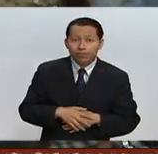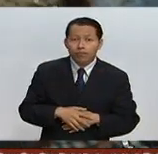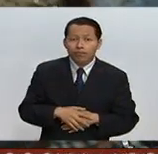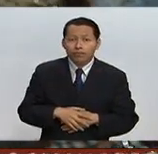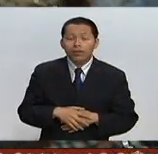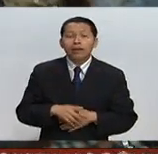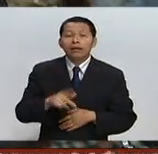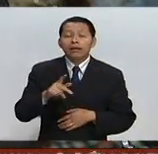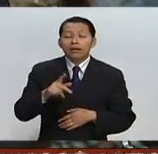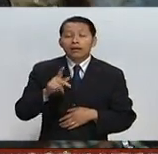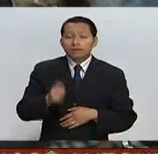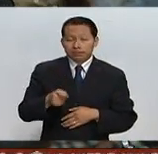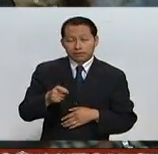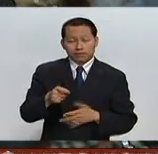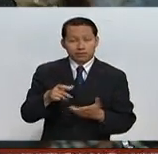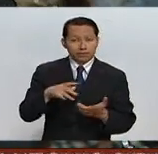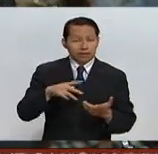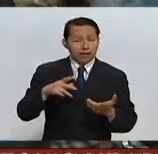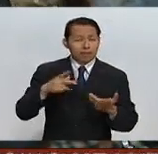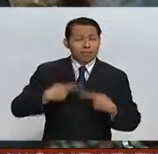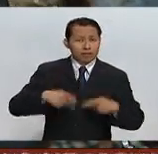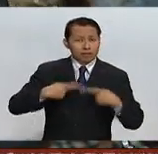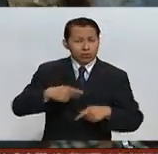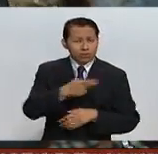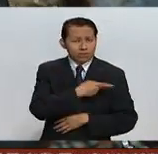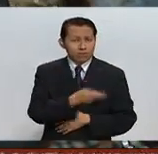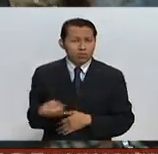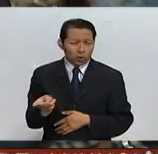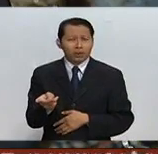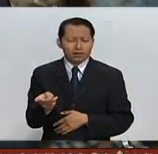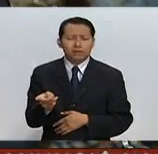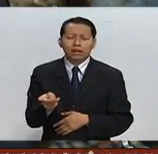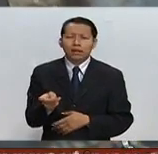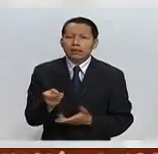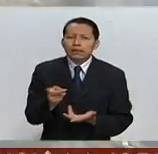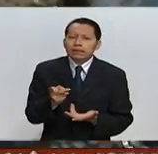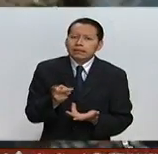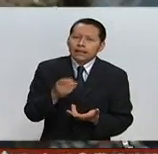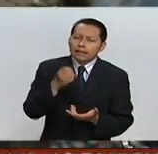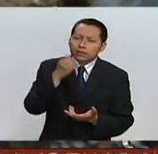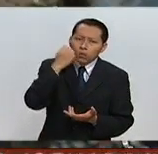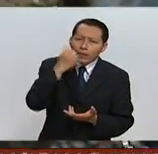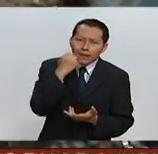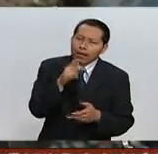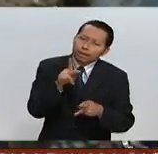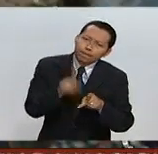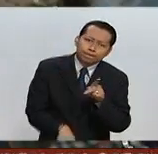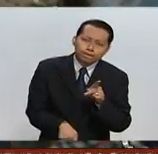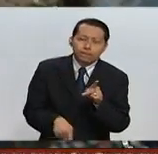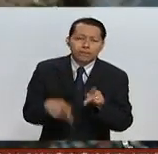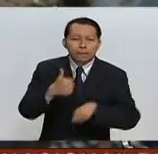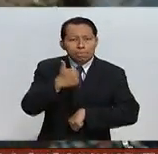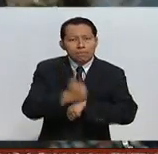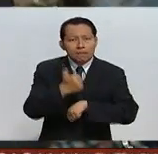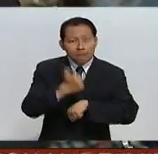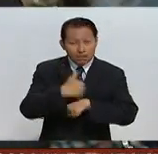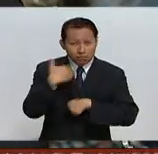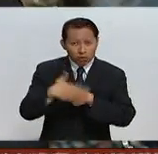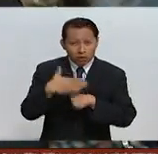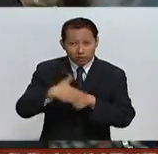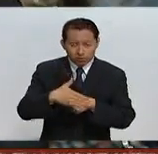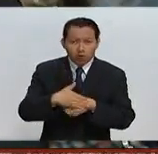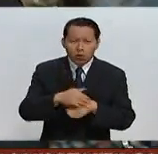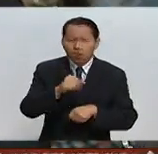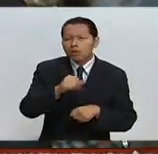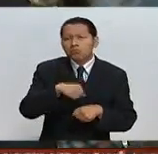de mexicanos que por razones de pobreza interrumpieron sus estudios habiendo terminado la primaria podrán voltear a ver a la